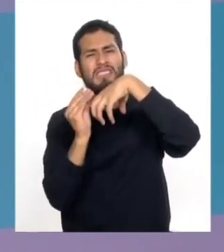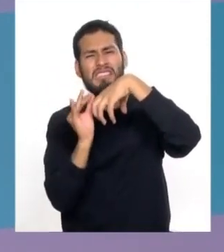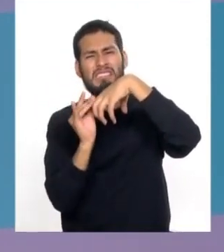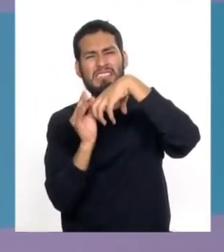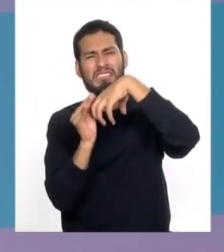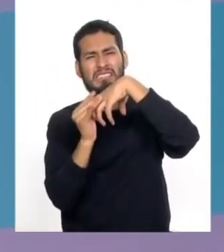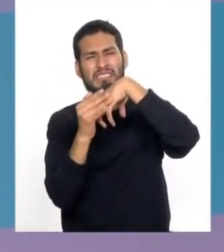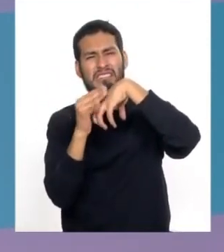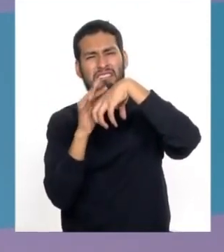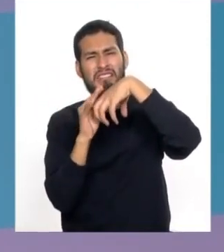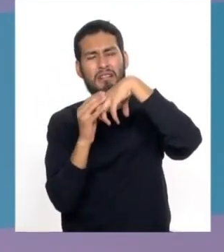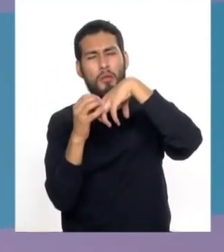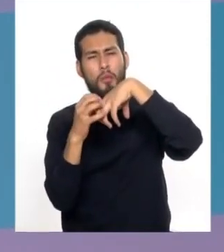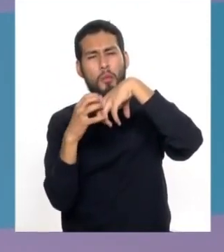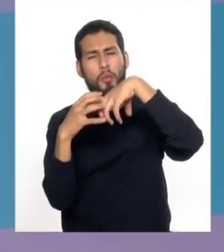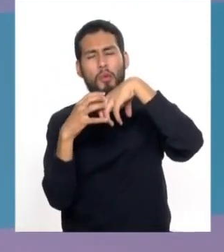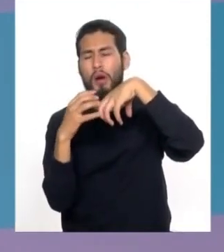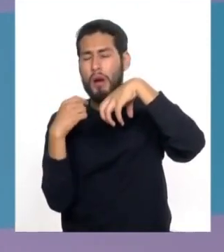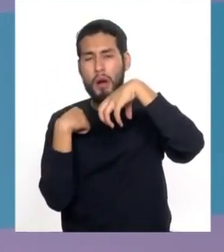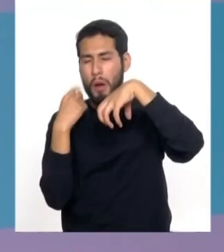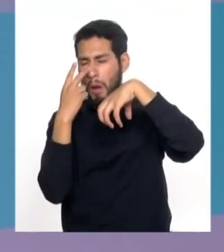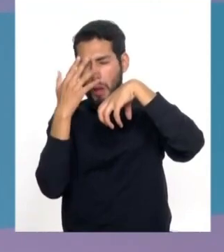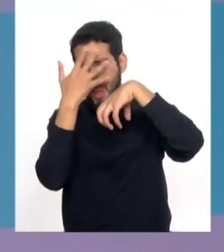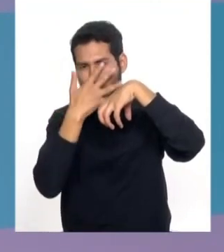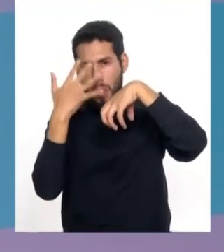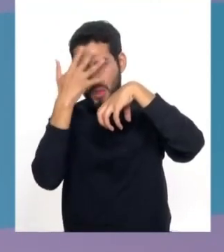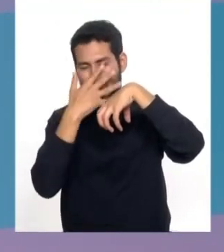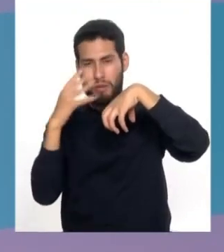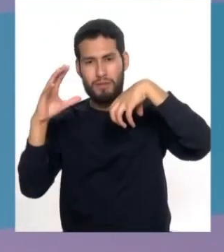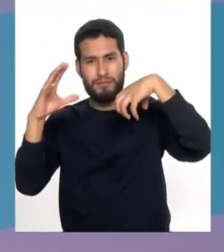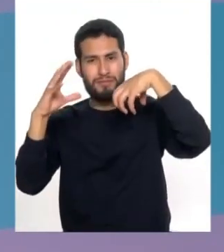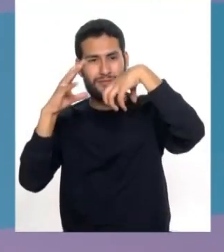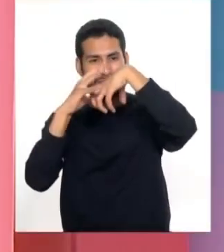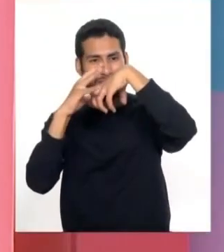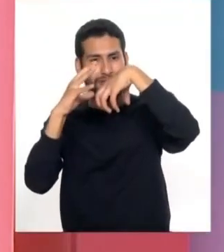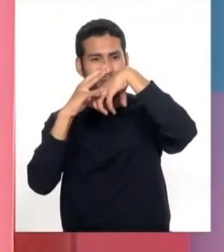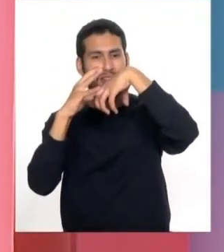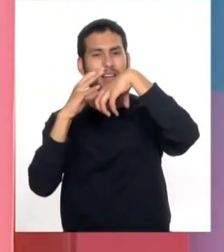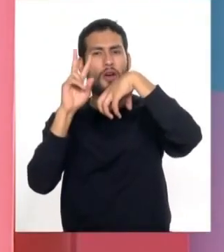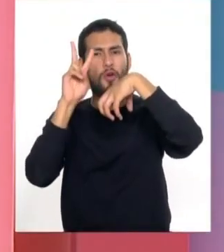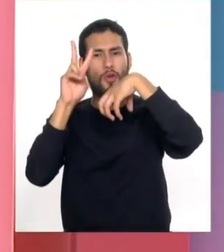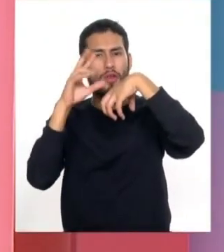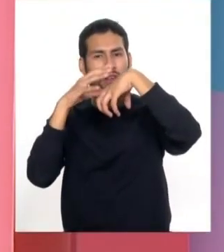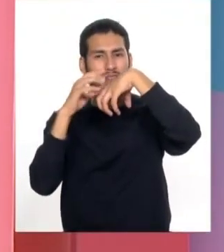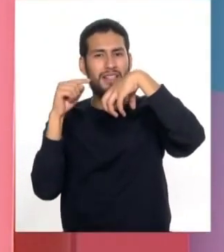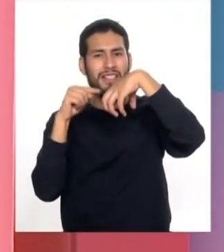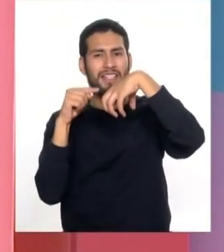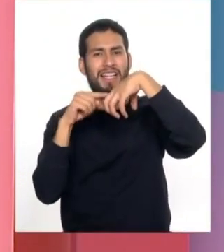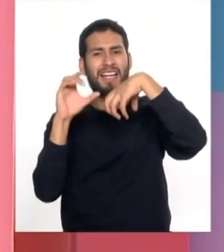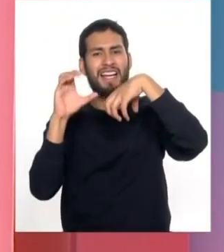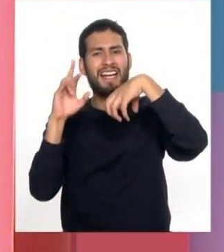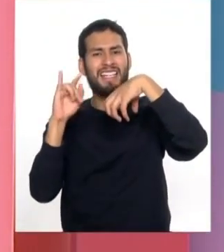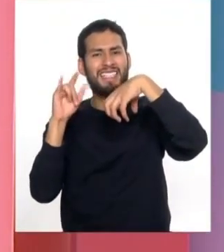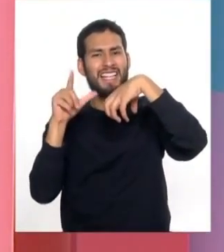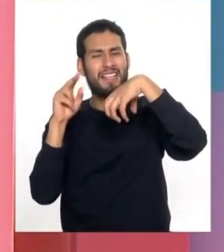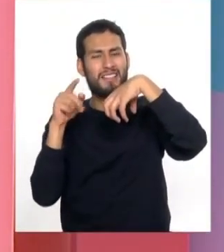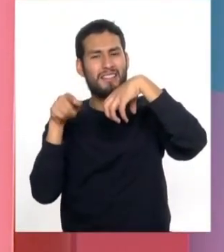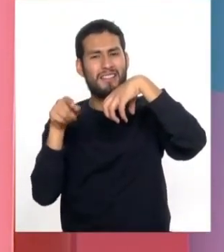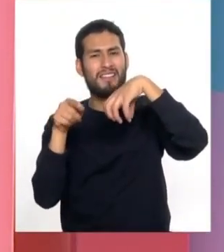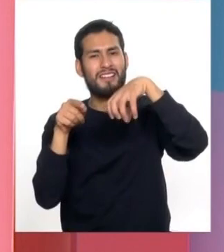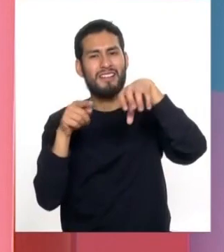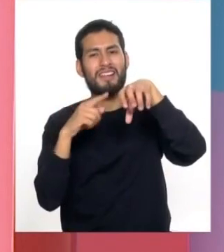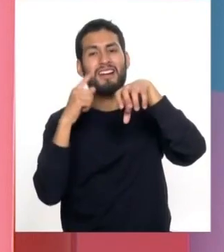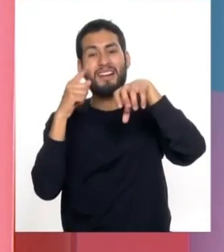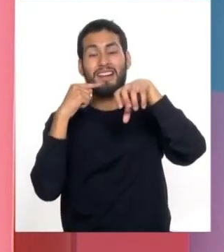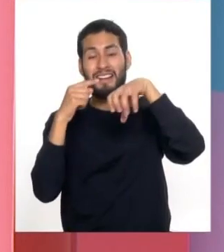nublada progresivamente, llevándonos a la ceguera. ¿Y cuáles van a ser las causas? ¿Hay algún cuidado que nosotros debemos tener? Porque